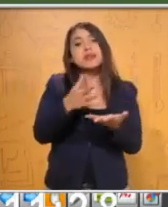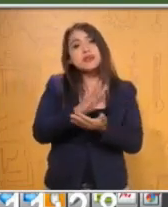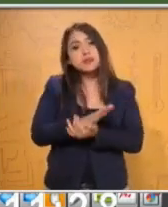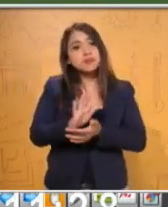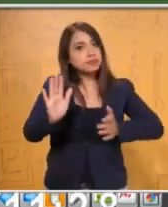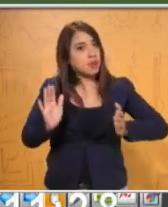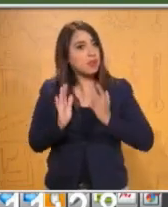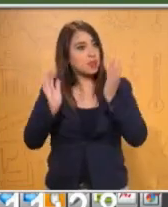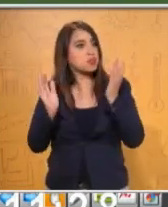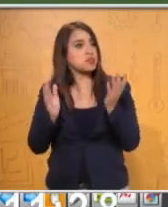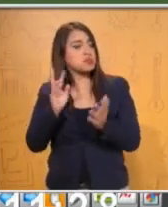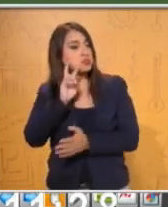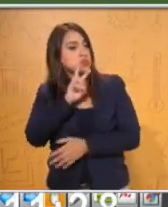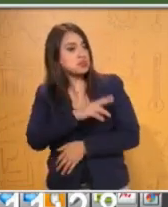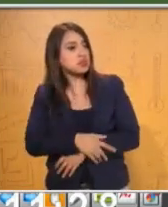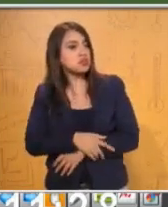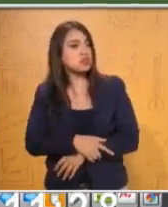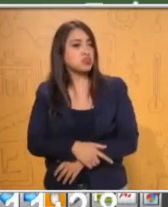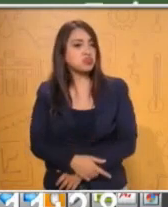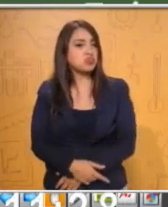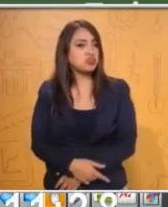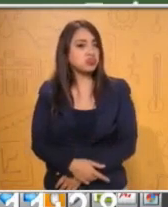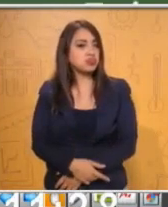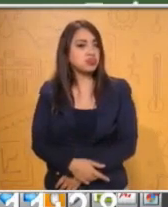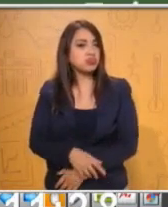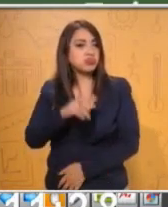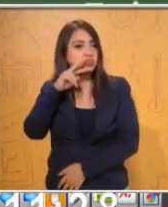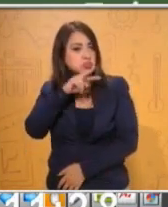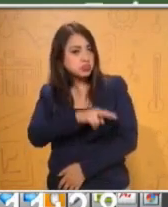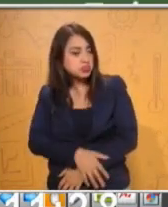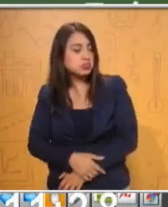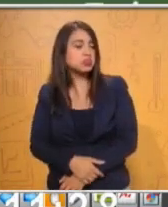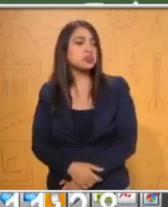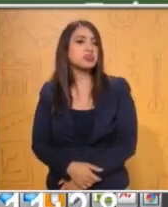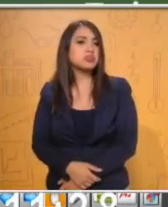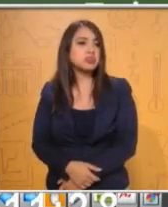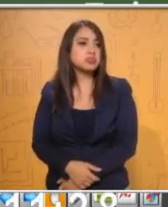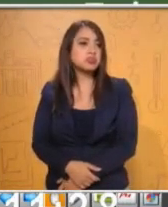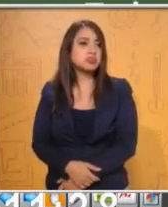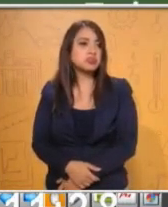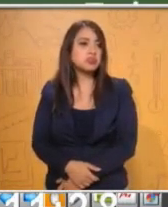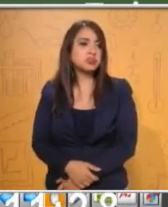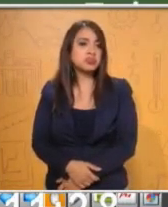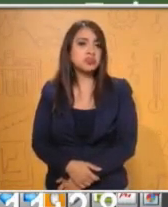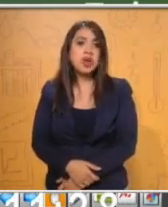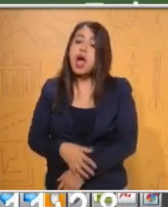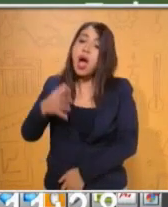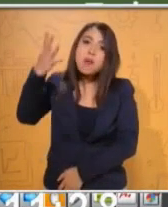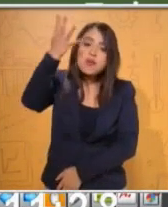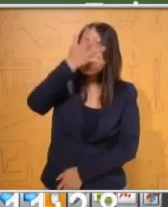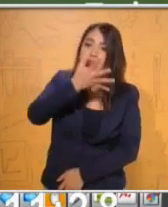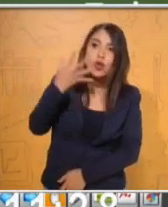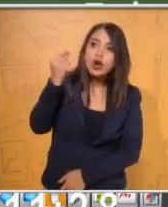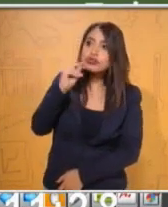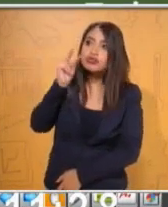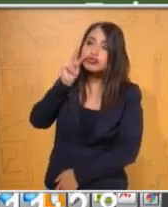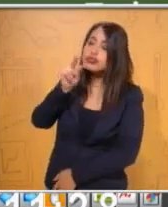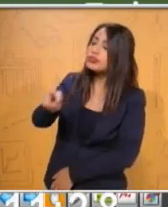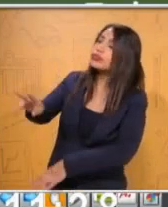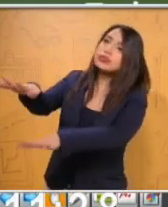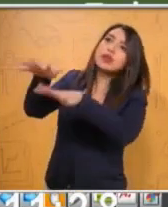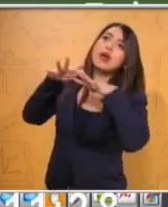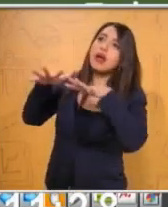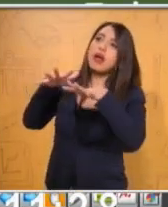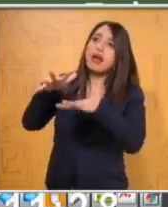maravillado, y miró, miró. Era realmente maravilloso lo que estaba viendo. En el